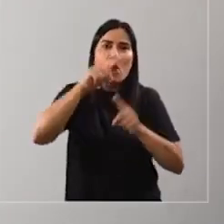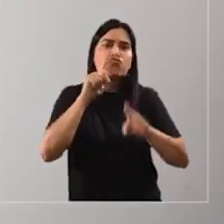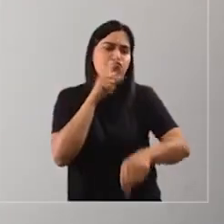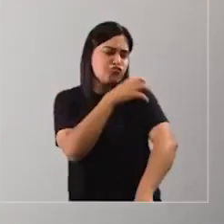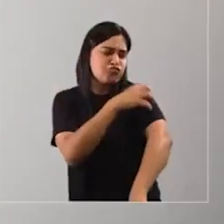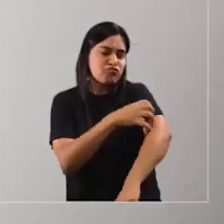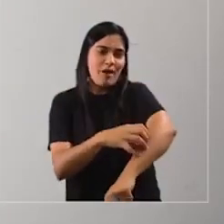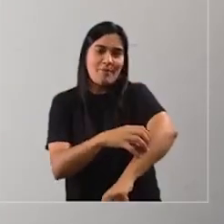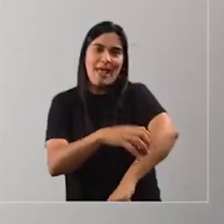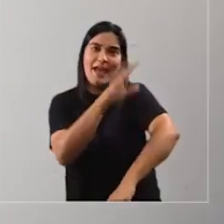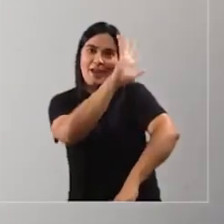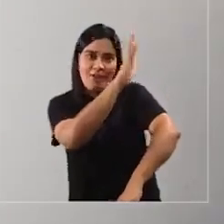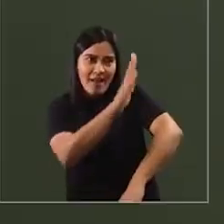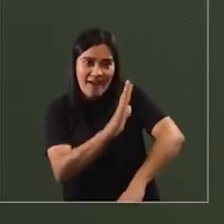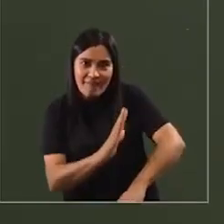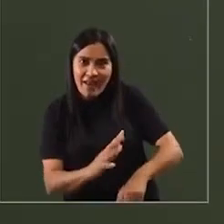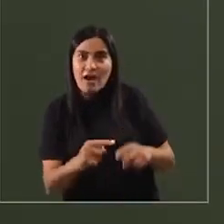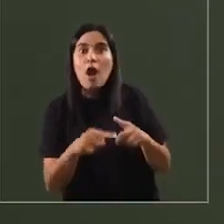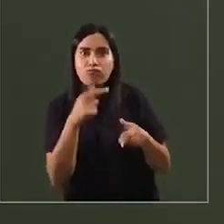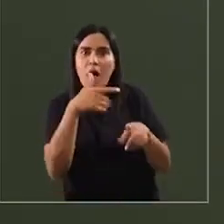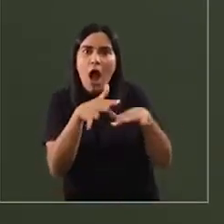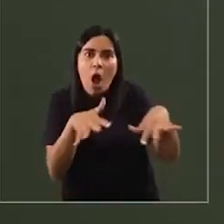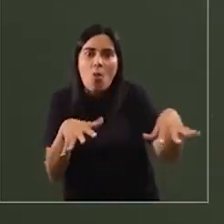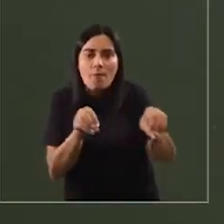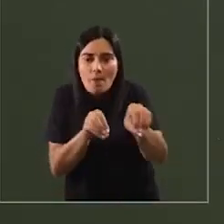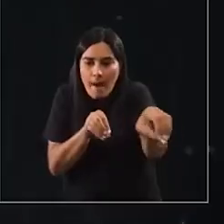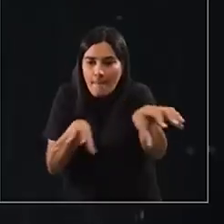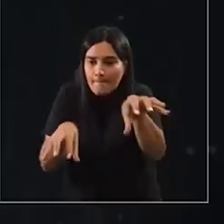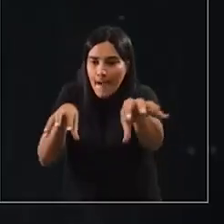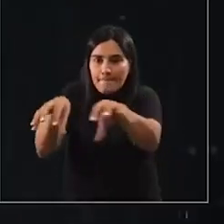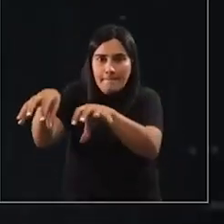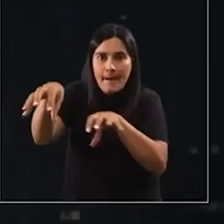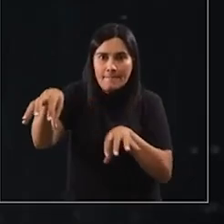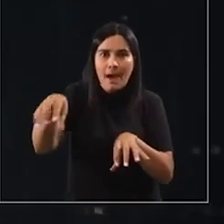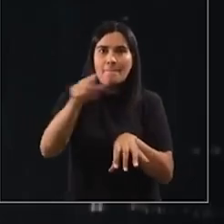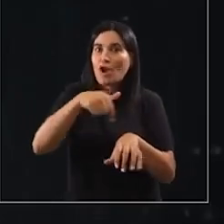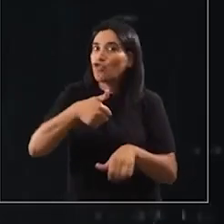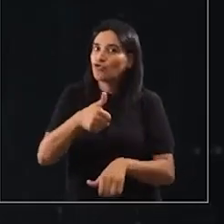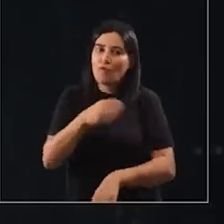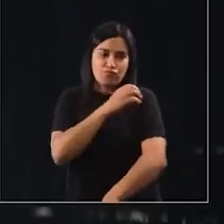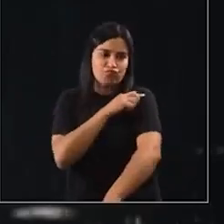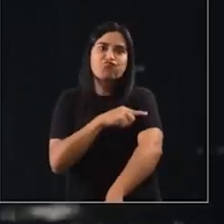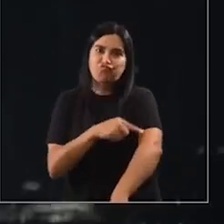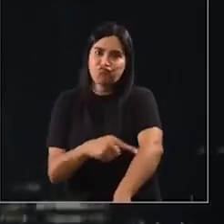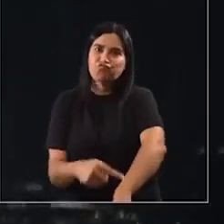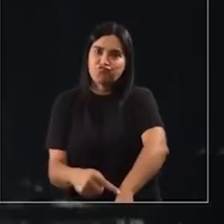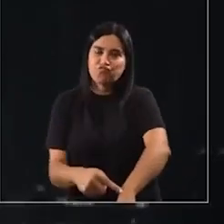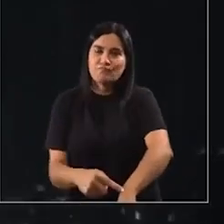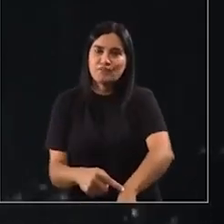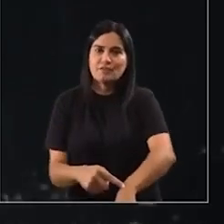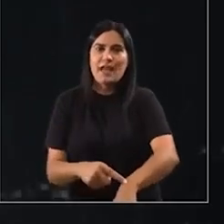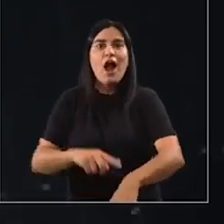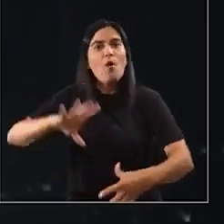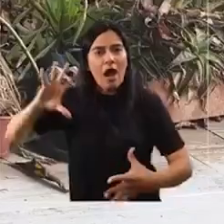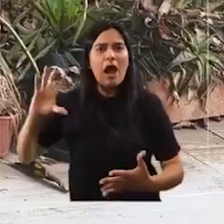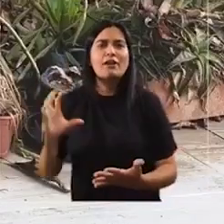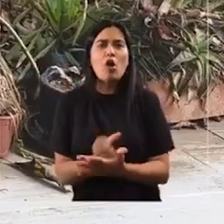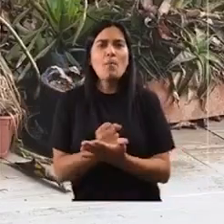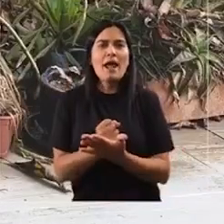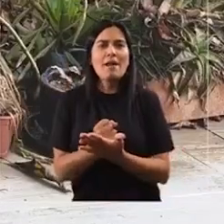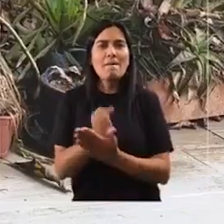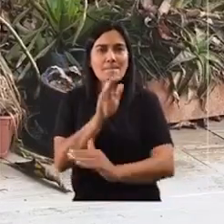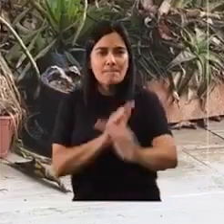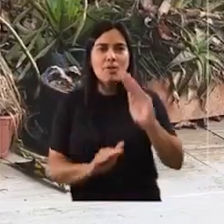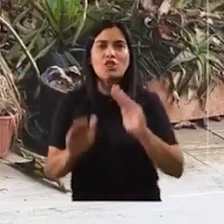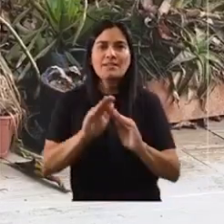regiones que tienen más porque por su geografía tienen más humedales, pero están en todos lados. Recuperar,